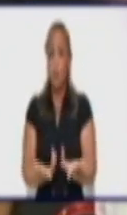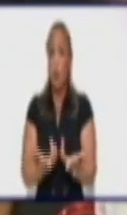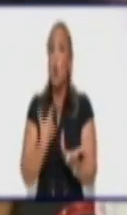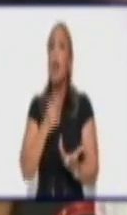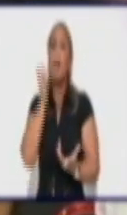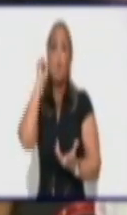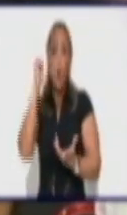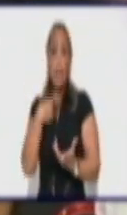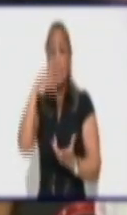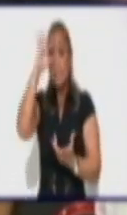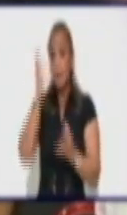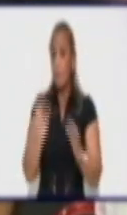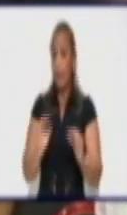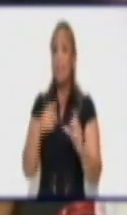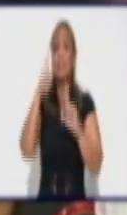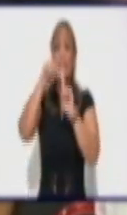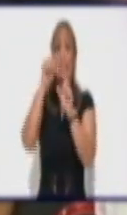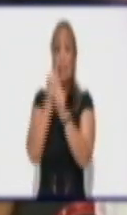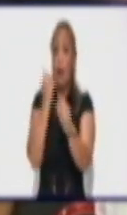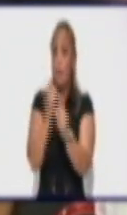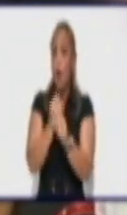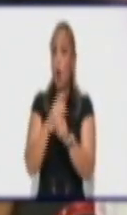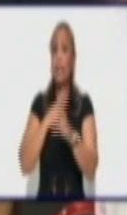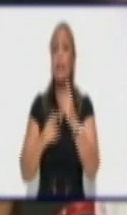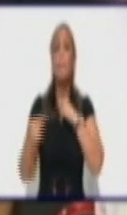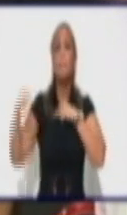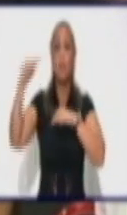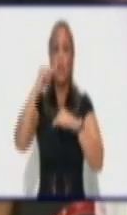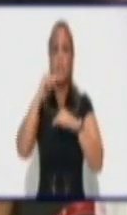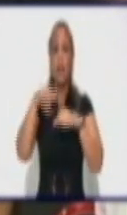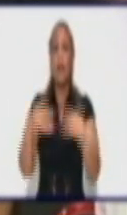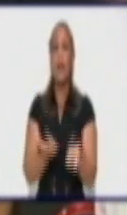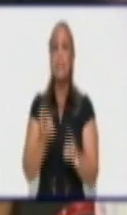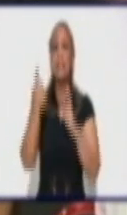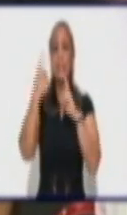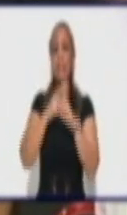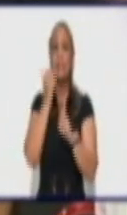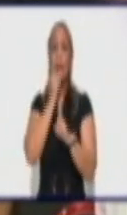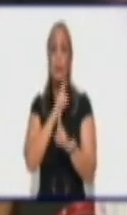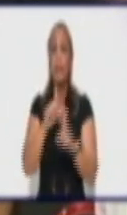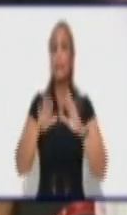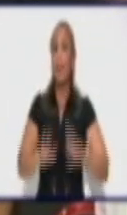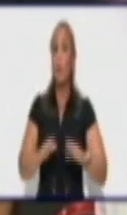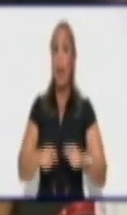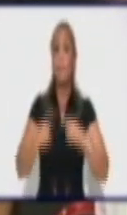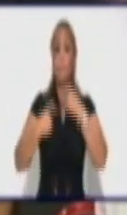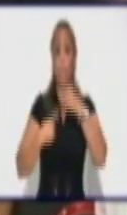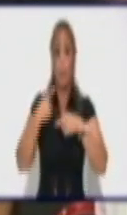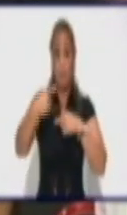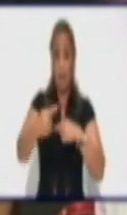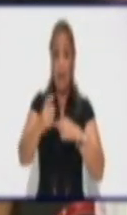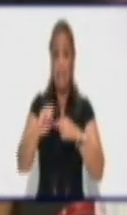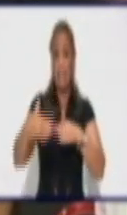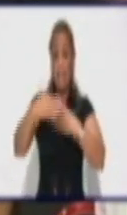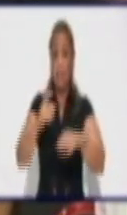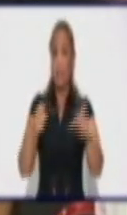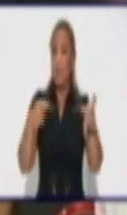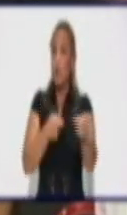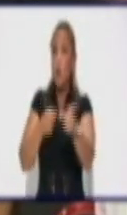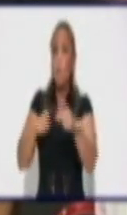prioritarias y estamos también en la primera línea de combate en el enfrentamiento a aquellos que